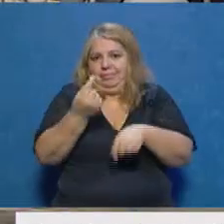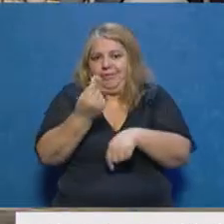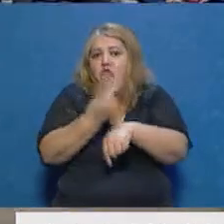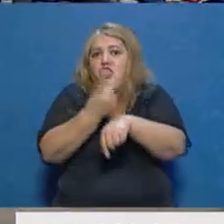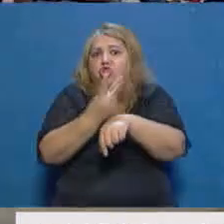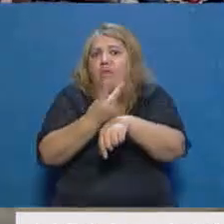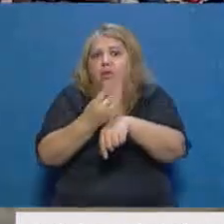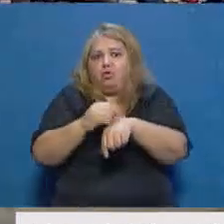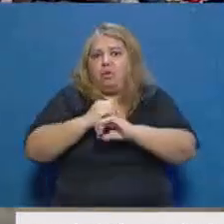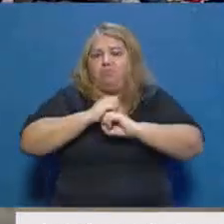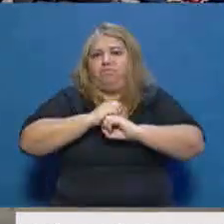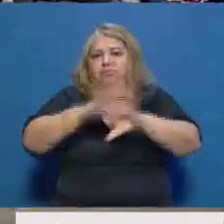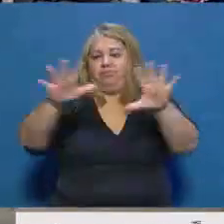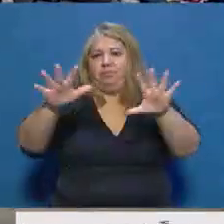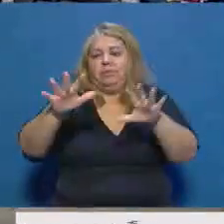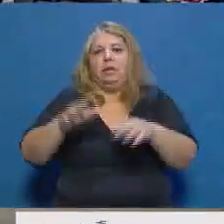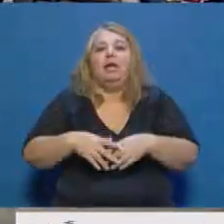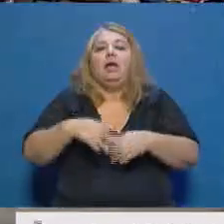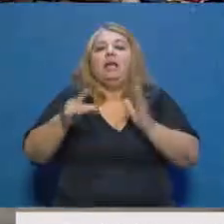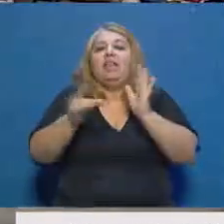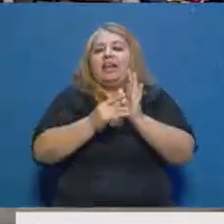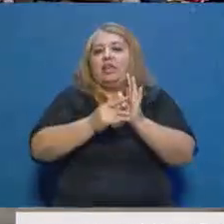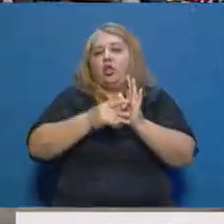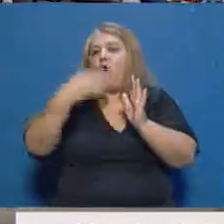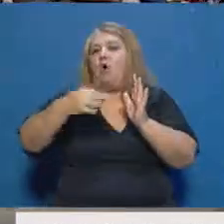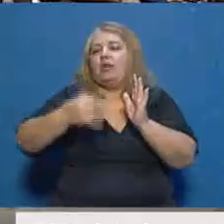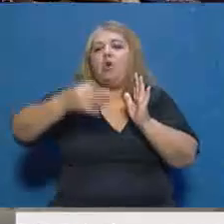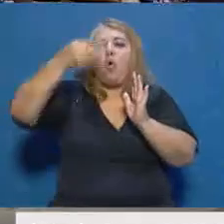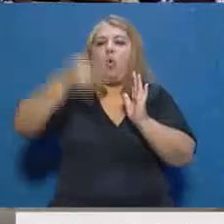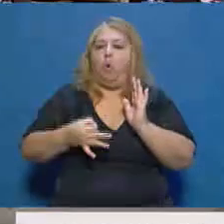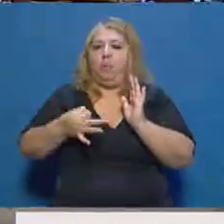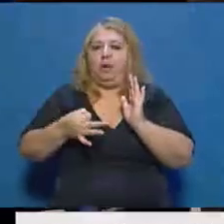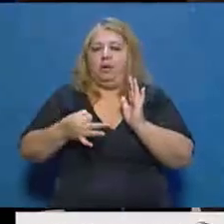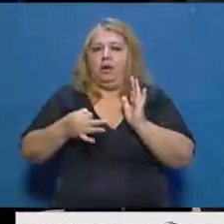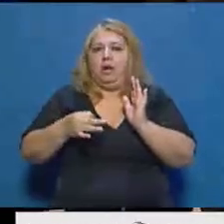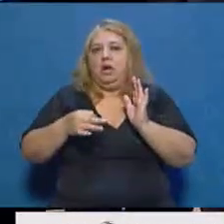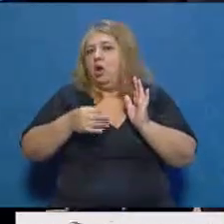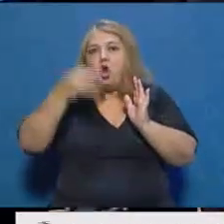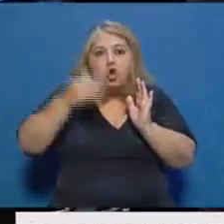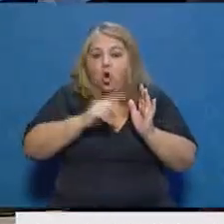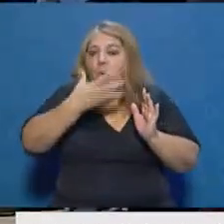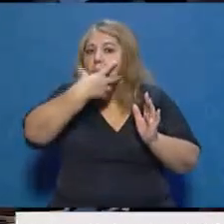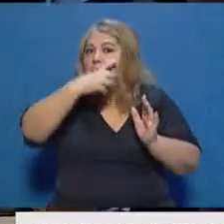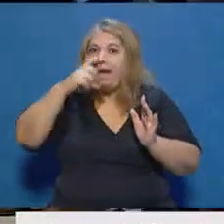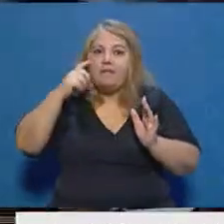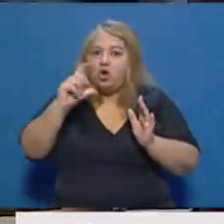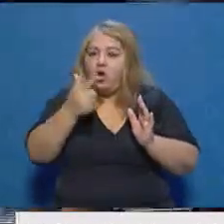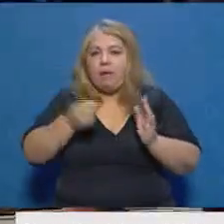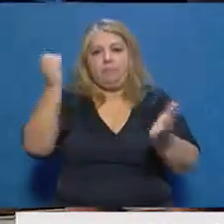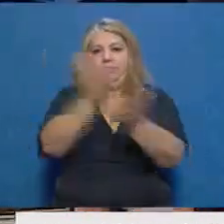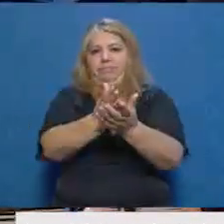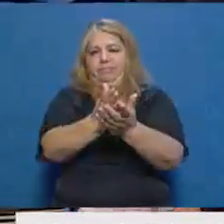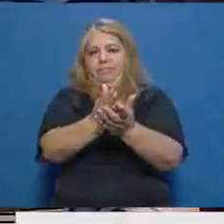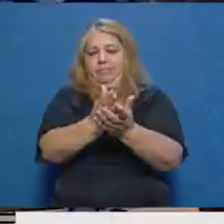minutos y dice, el incumplimiento de la medida establecida va a ser penado con una multa para el infractor. Está